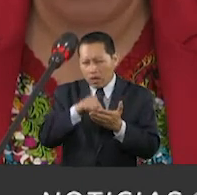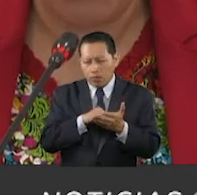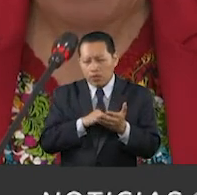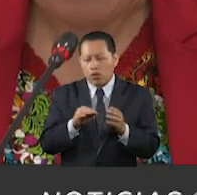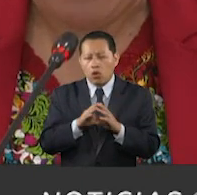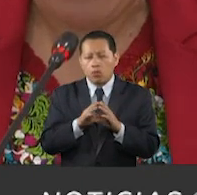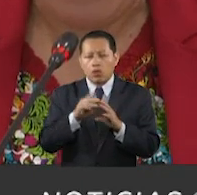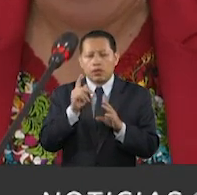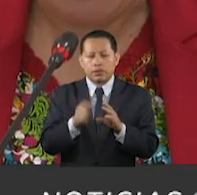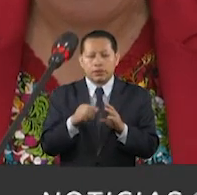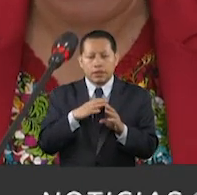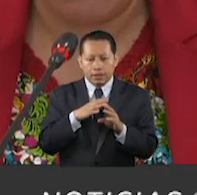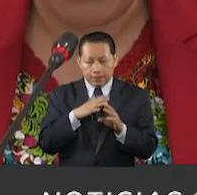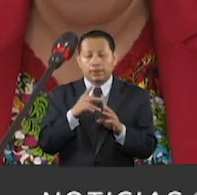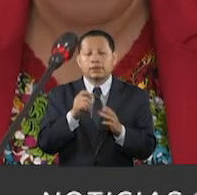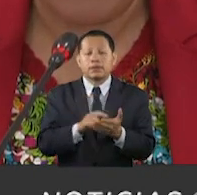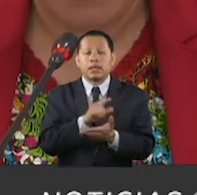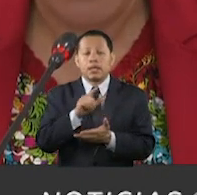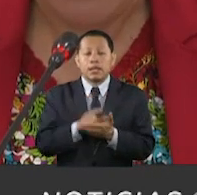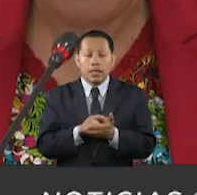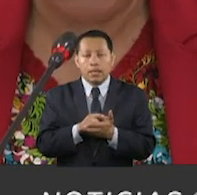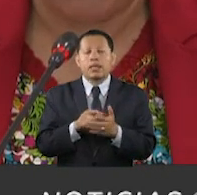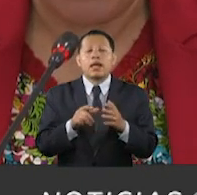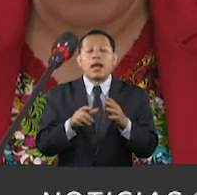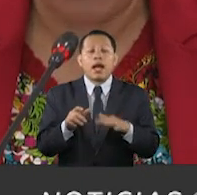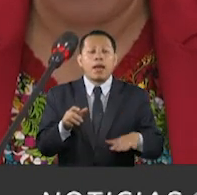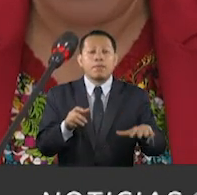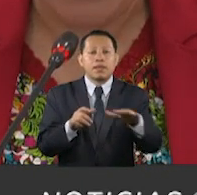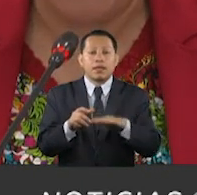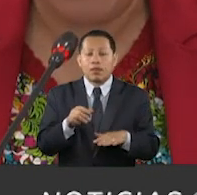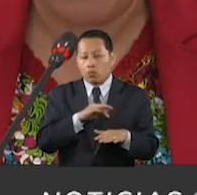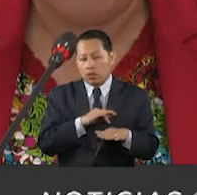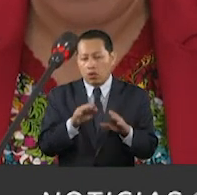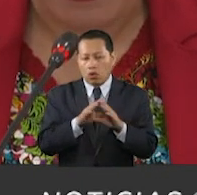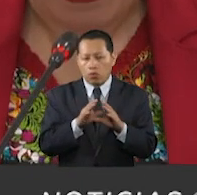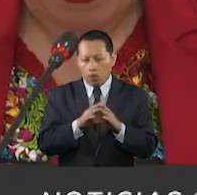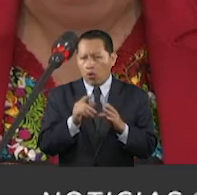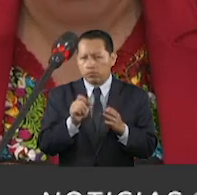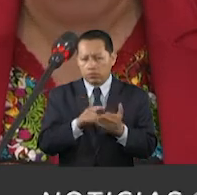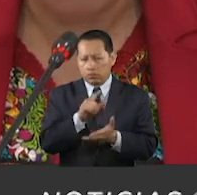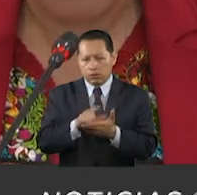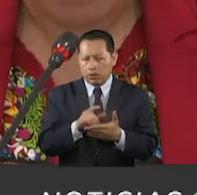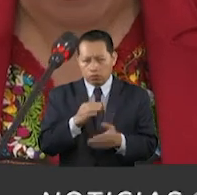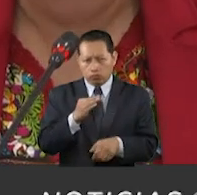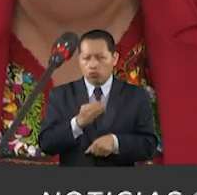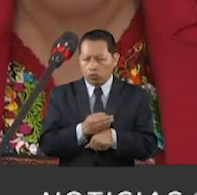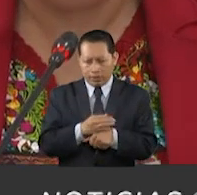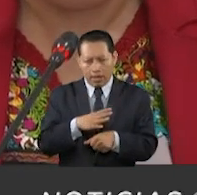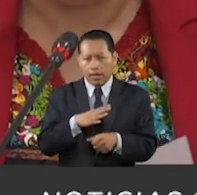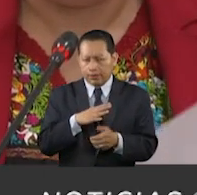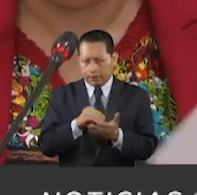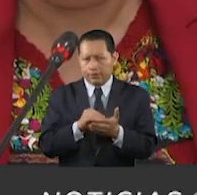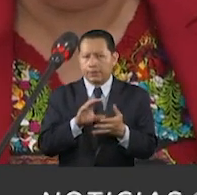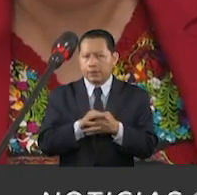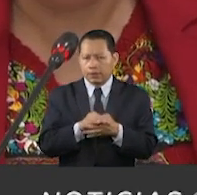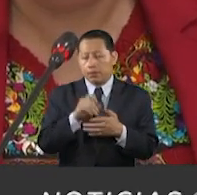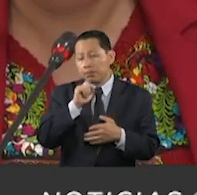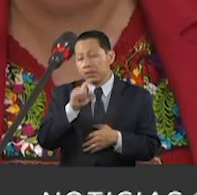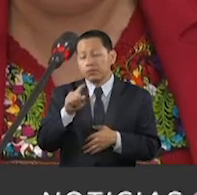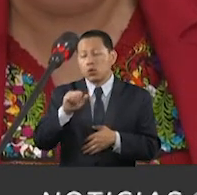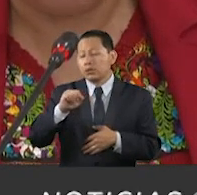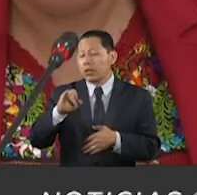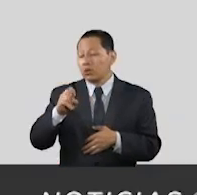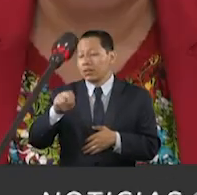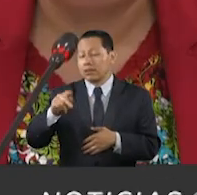establecido en la legislación ambiental y dentro del marco legal vigente, acorde al fallo de la Suprema Corte